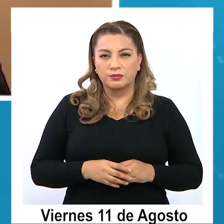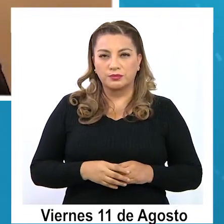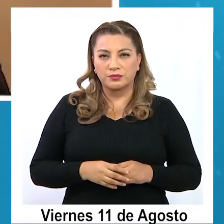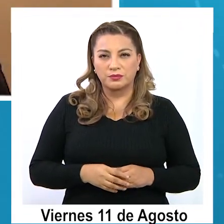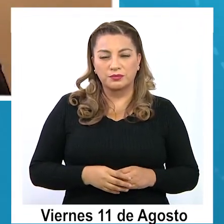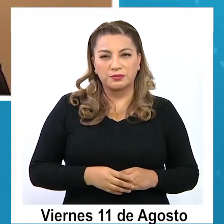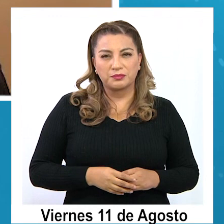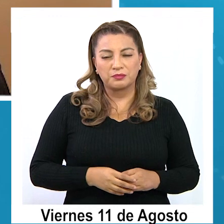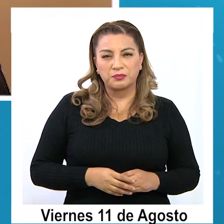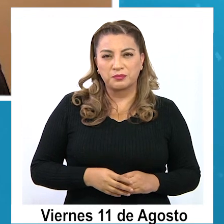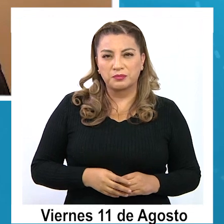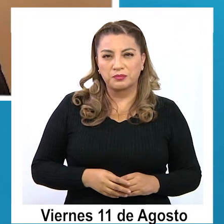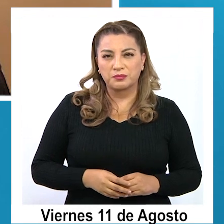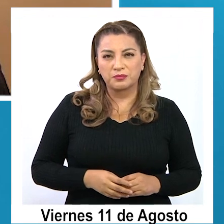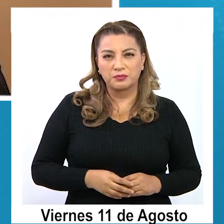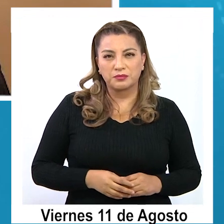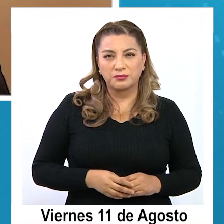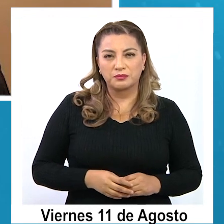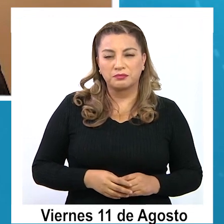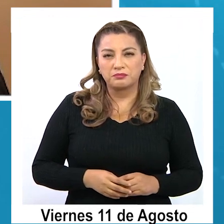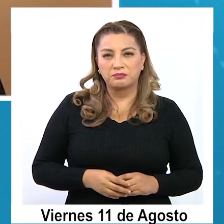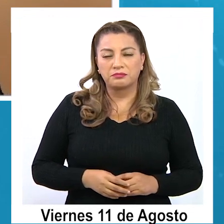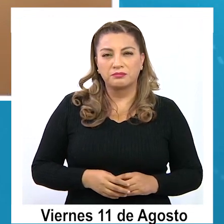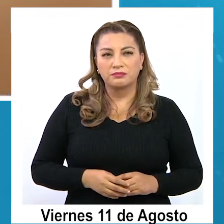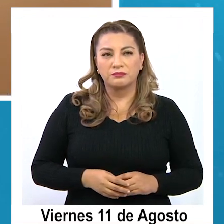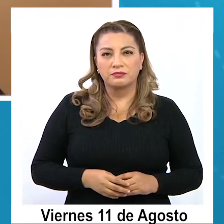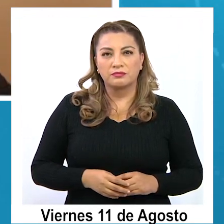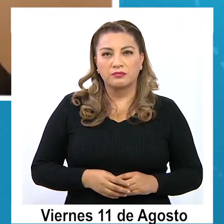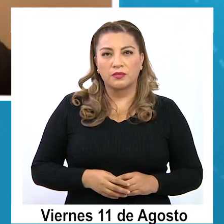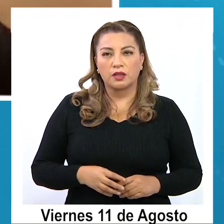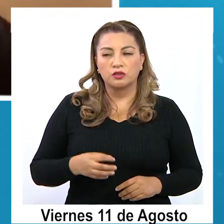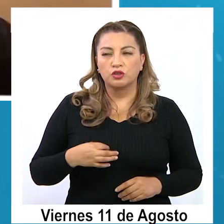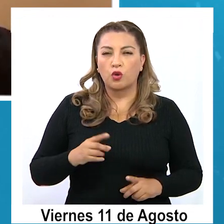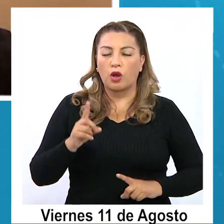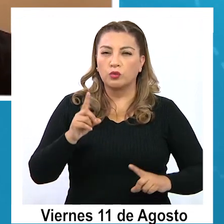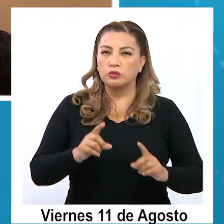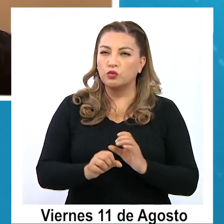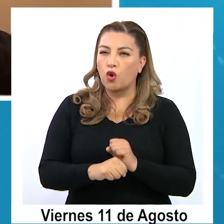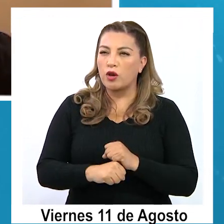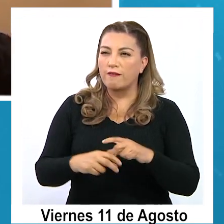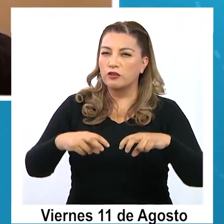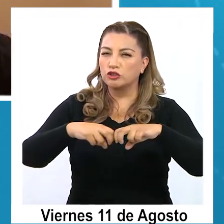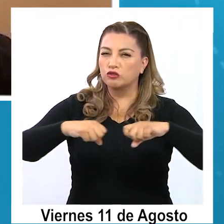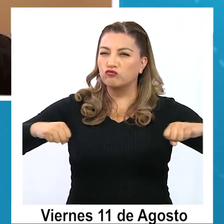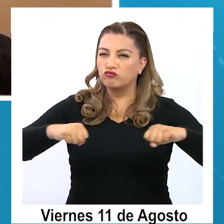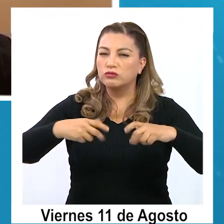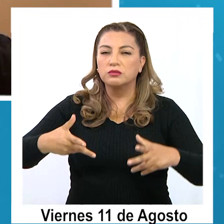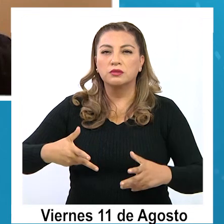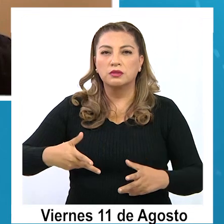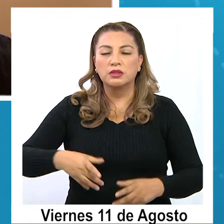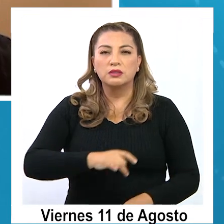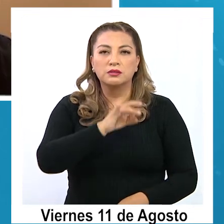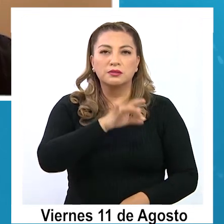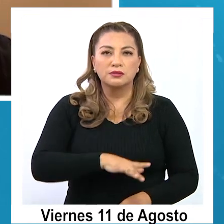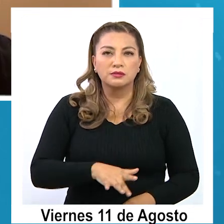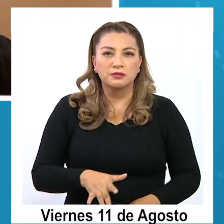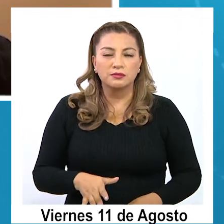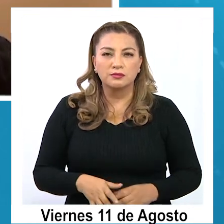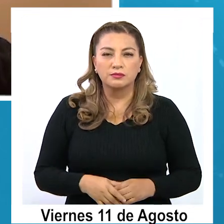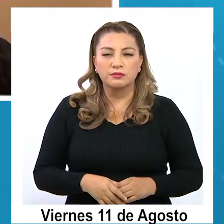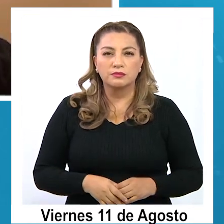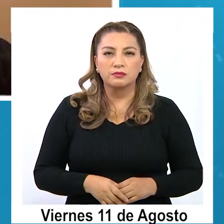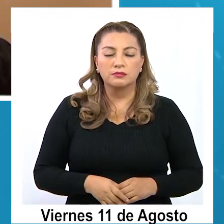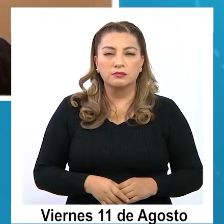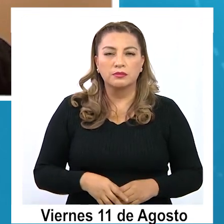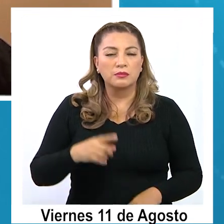Bueno, pues yo lo veo con mucha atención, ¿no? Chile aportó por